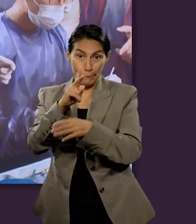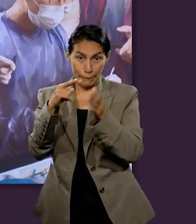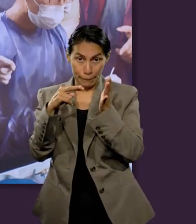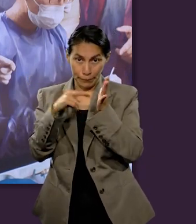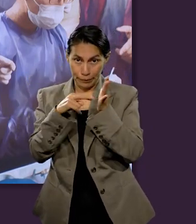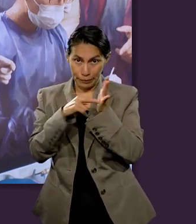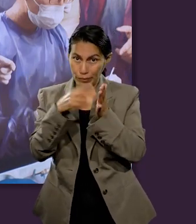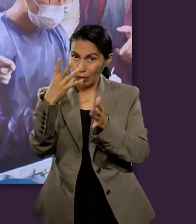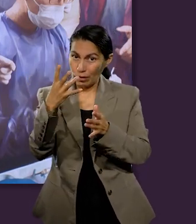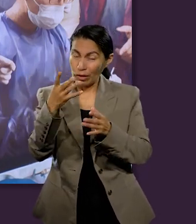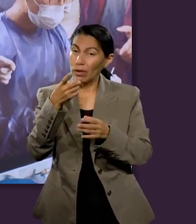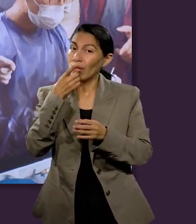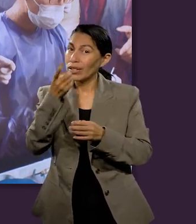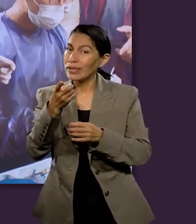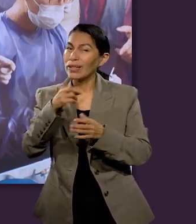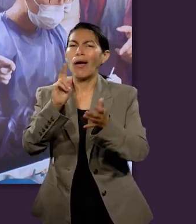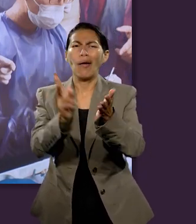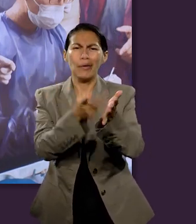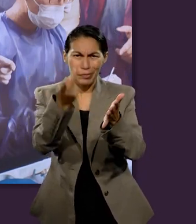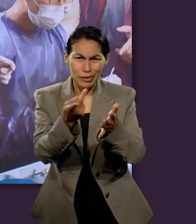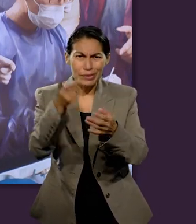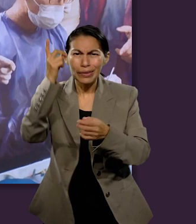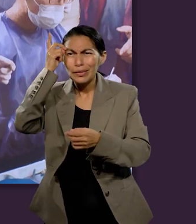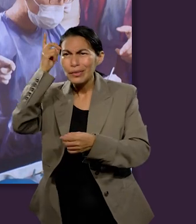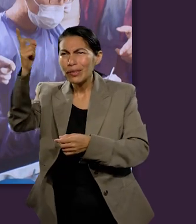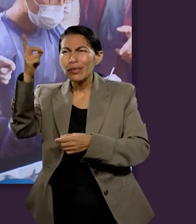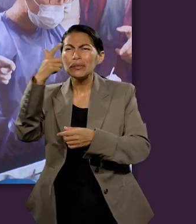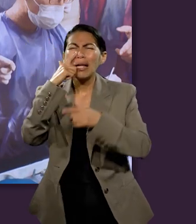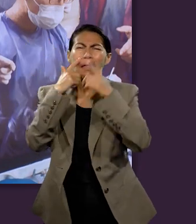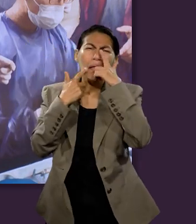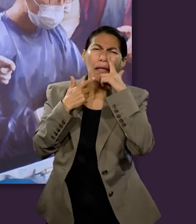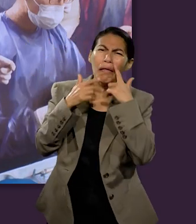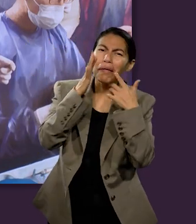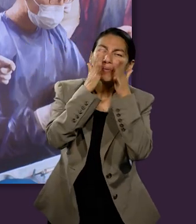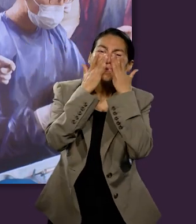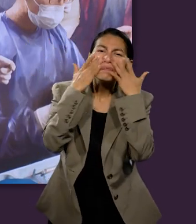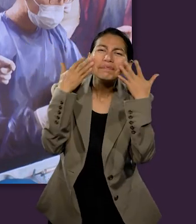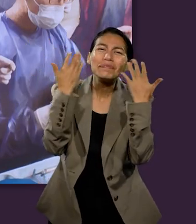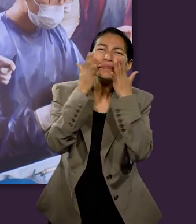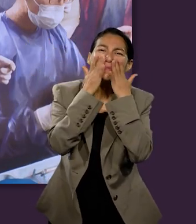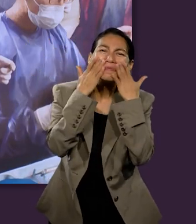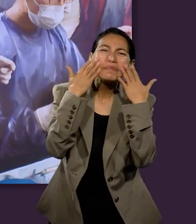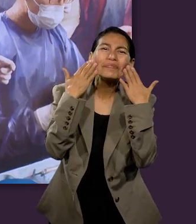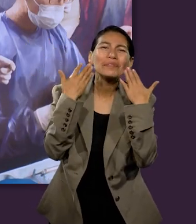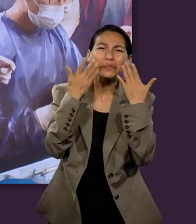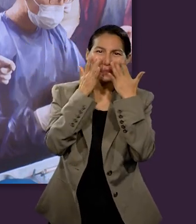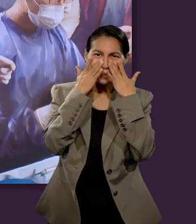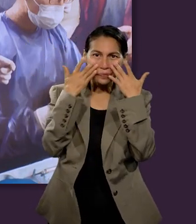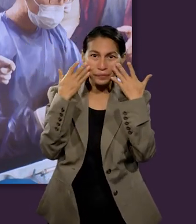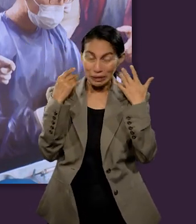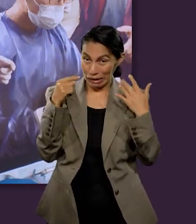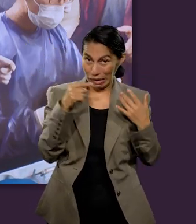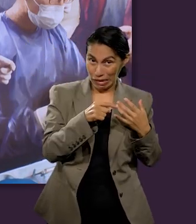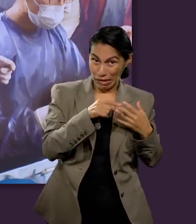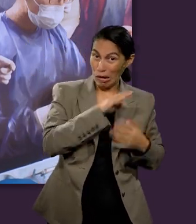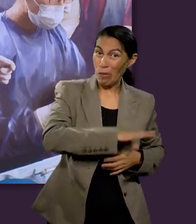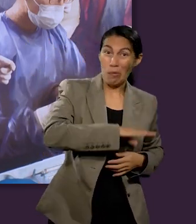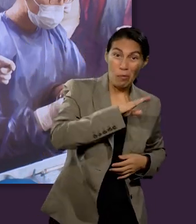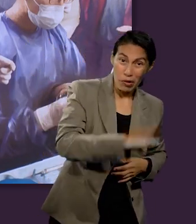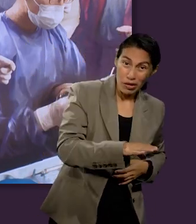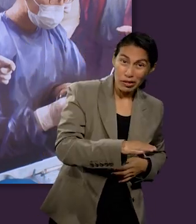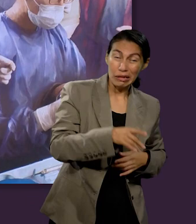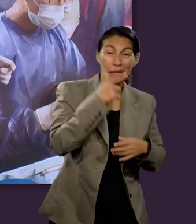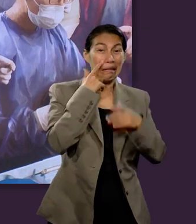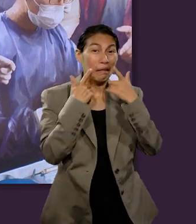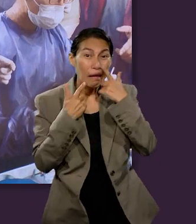21. Del 1 al 5 nos está hablando de la tierra nueva, pero en el versículo 4 nos vuelve a repetir